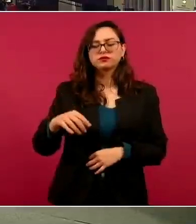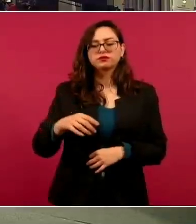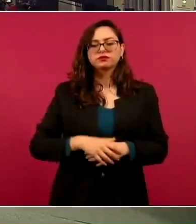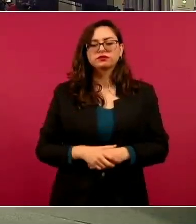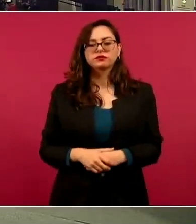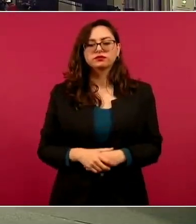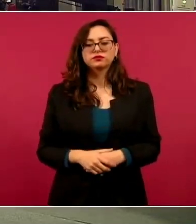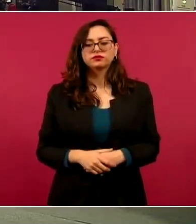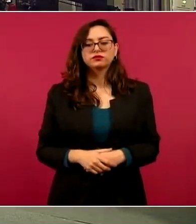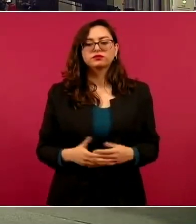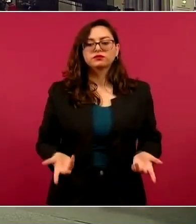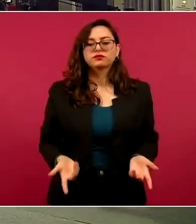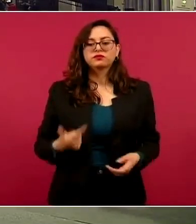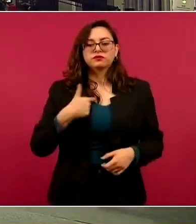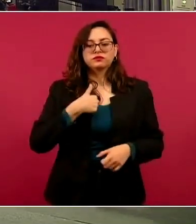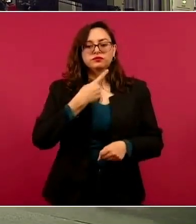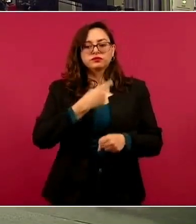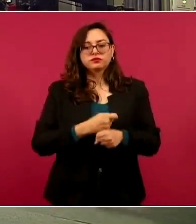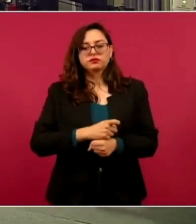Sí,